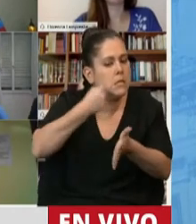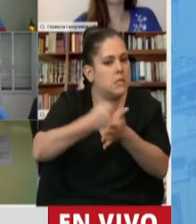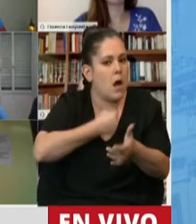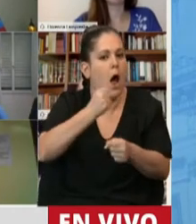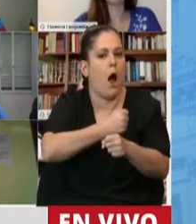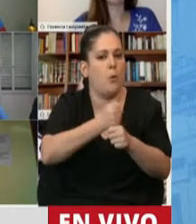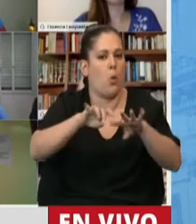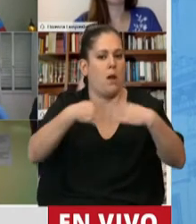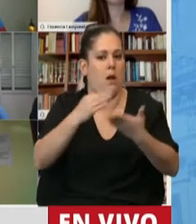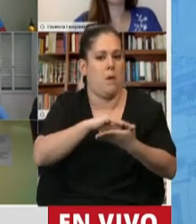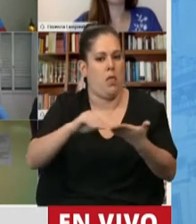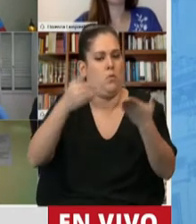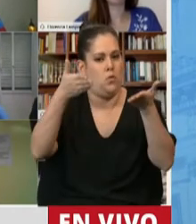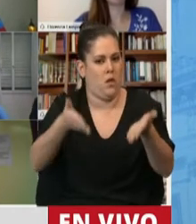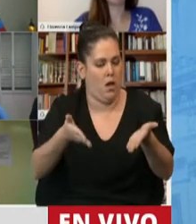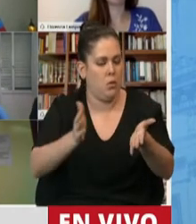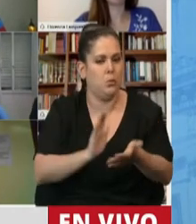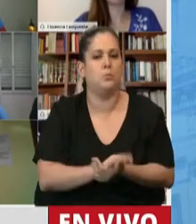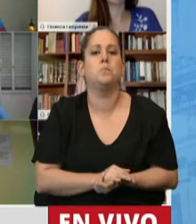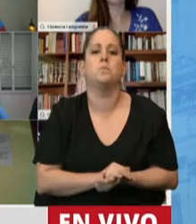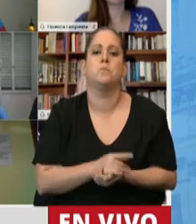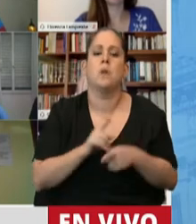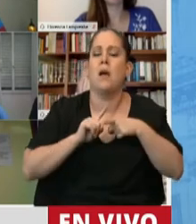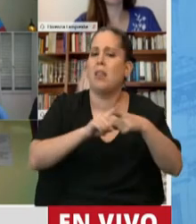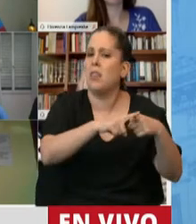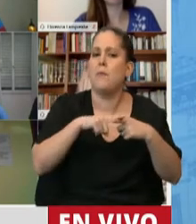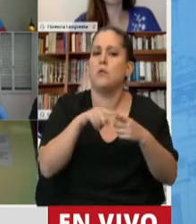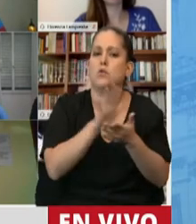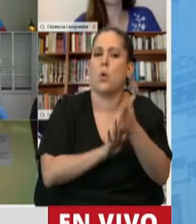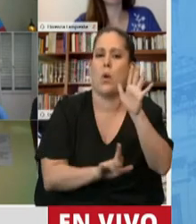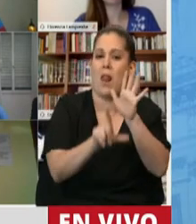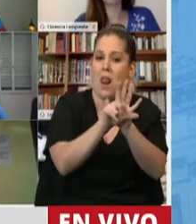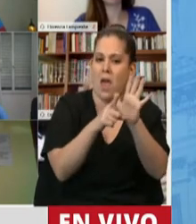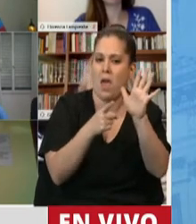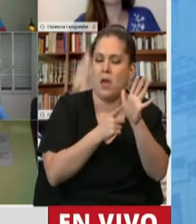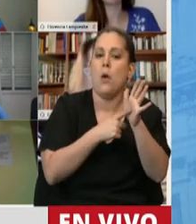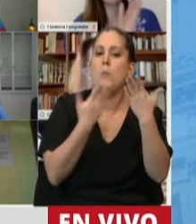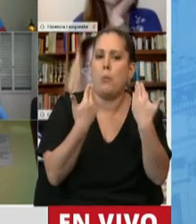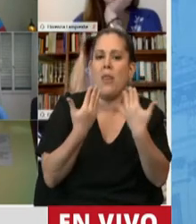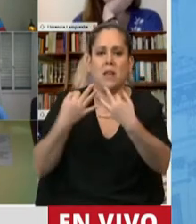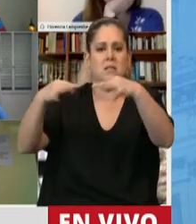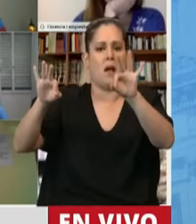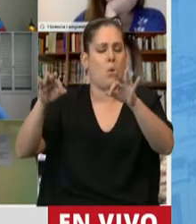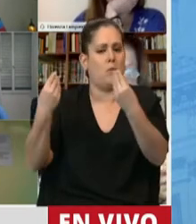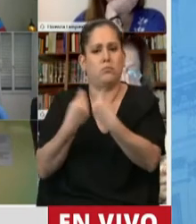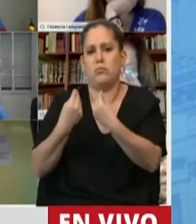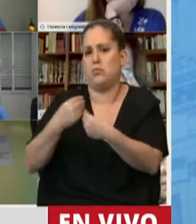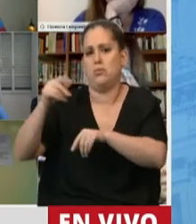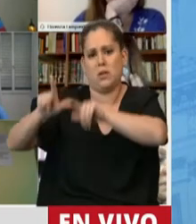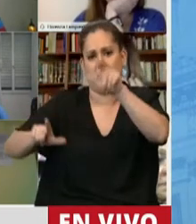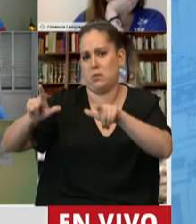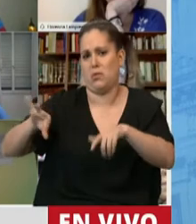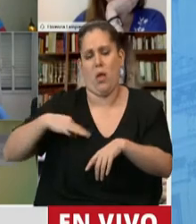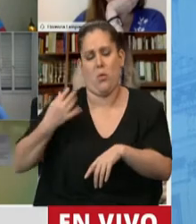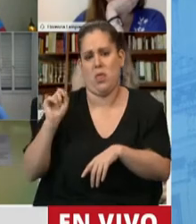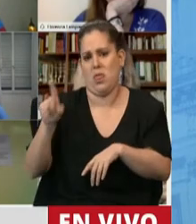Cámara. Estamos discutiendo un proyecto de ley que sin duda puede salvar muchísimas vidas. La